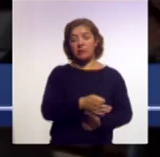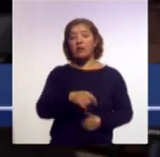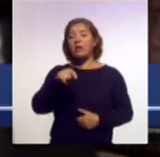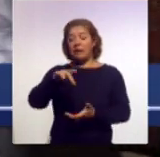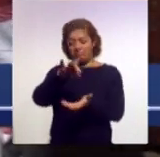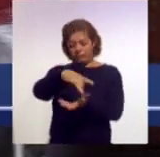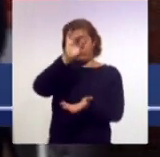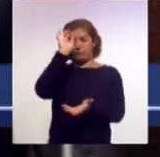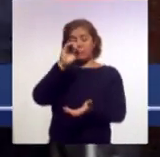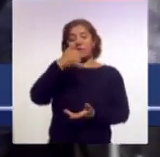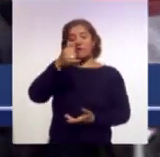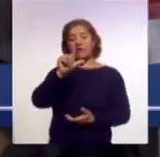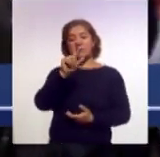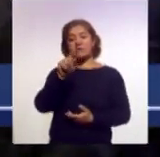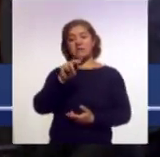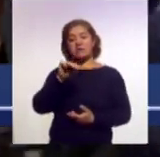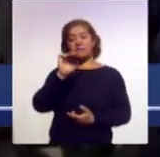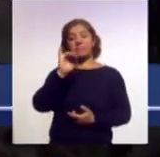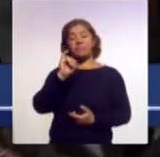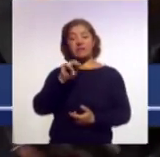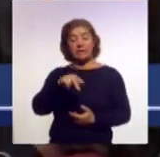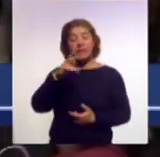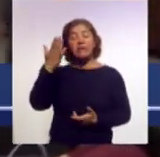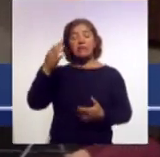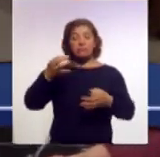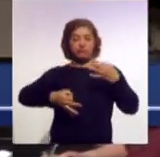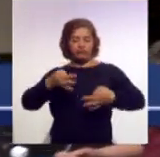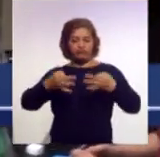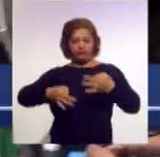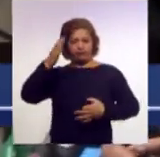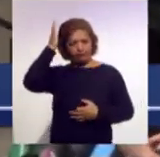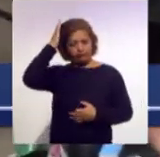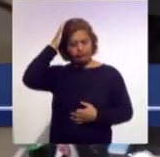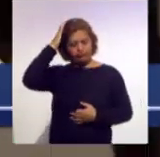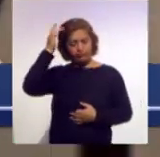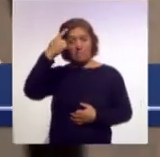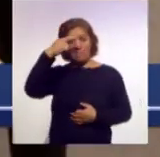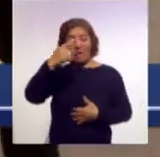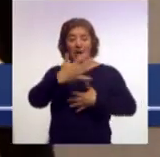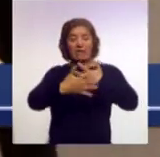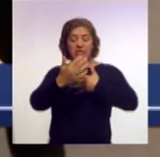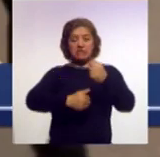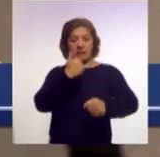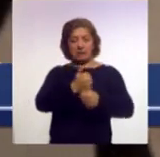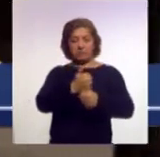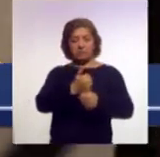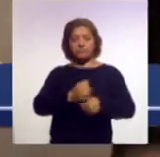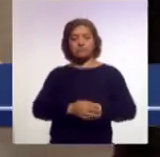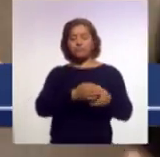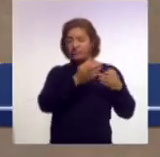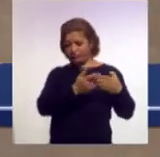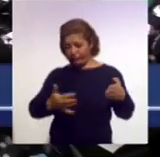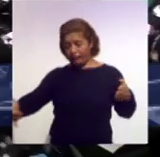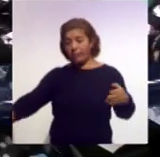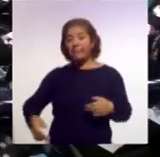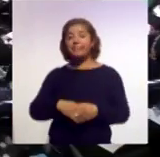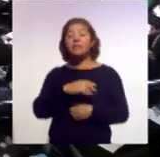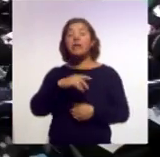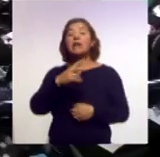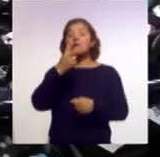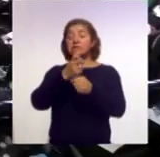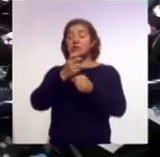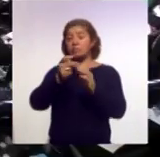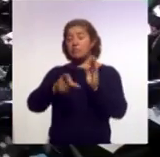a Yasmín Esquivel Mosa como ministra de la Suprema Corte de Justicia para un periodo de 15 años. Fue hasta la segunda ronda de votación